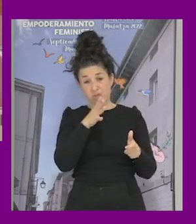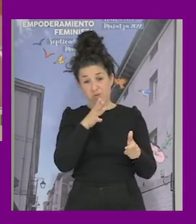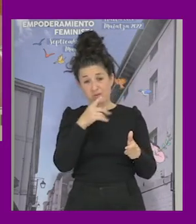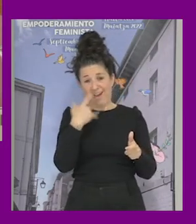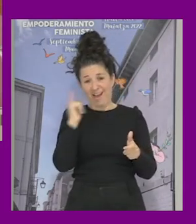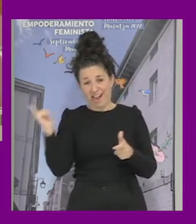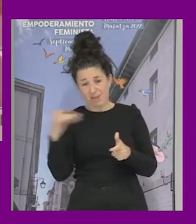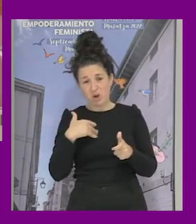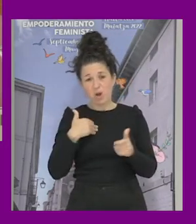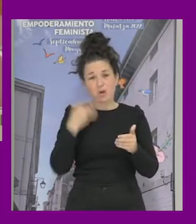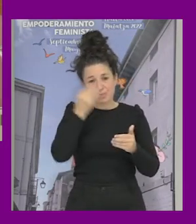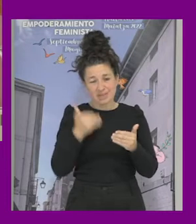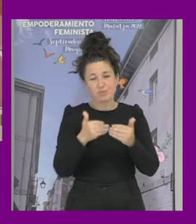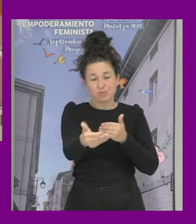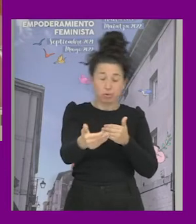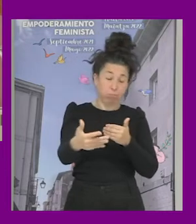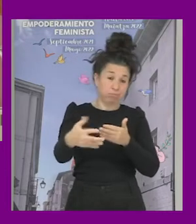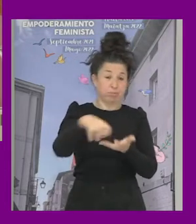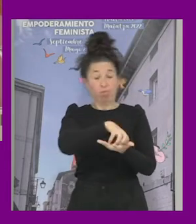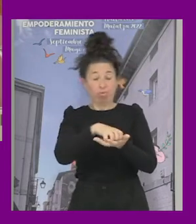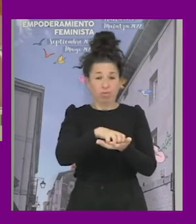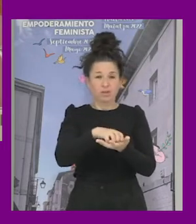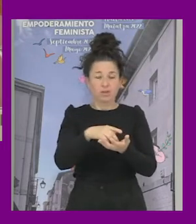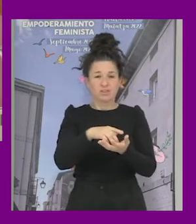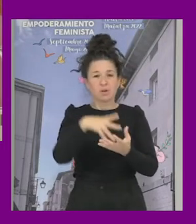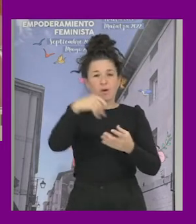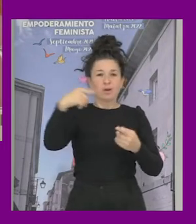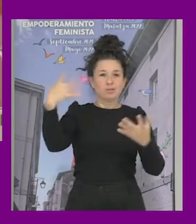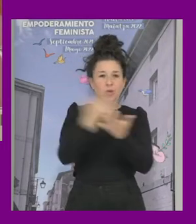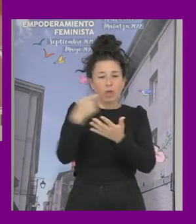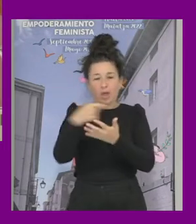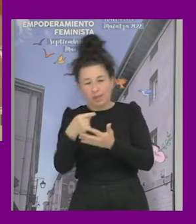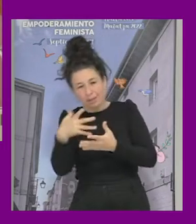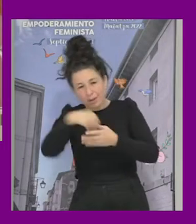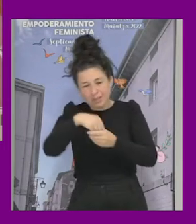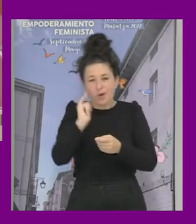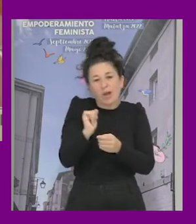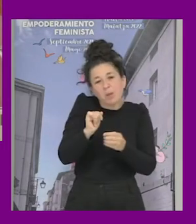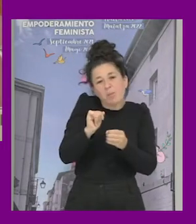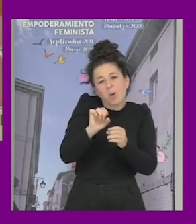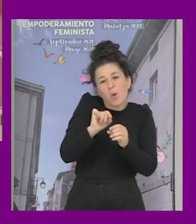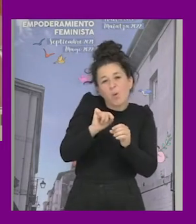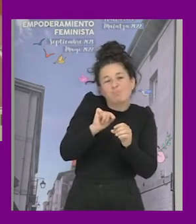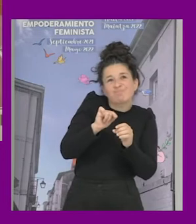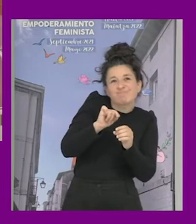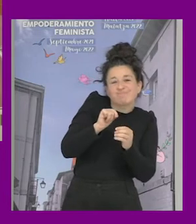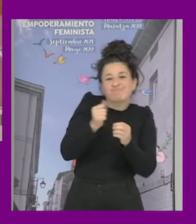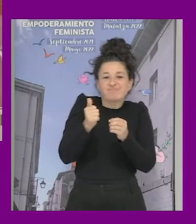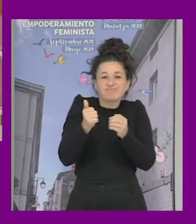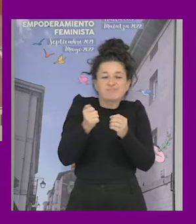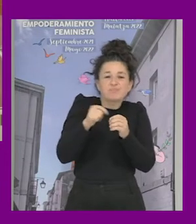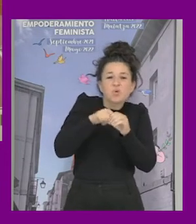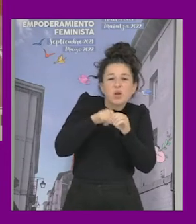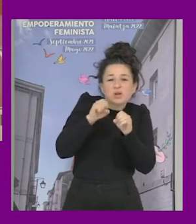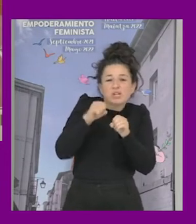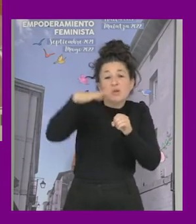dentro de nuestro pesimismo pues mira son estos pequeños huequitos donde muchas veces dices mira